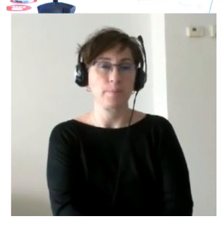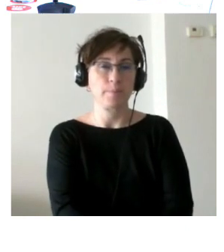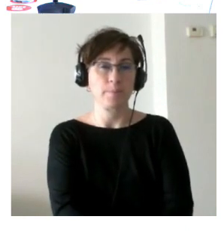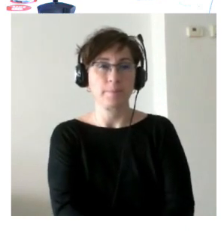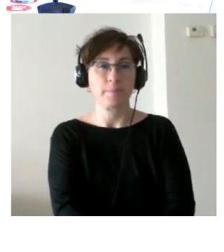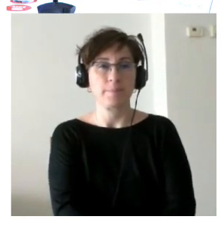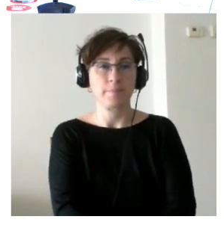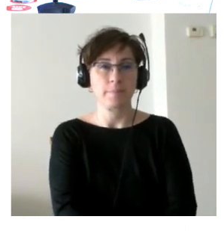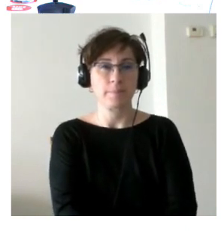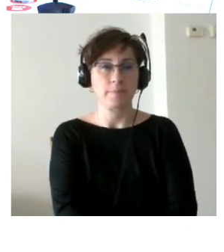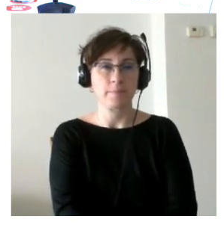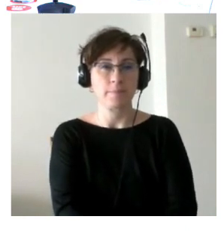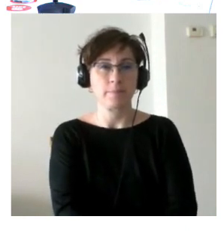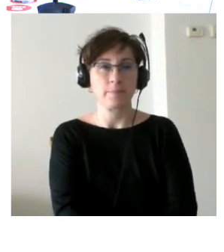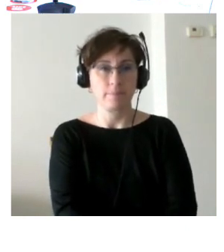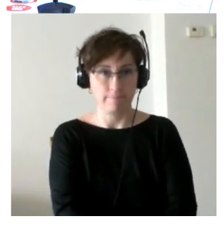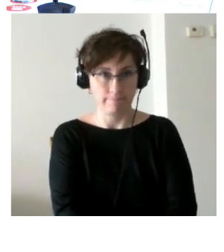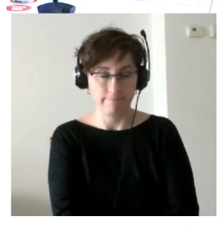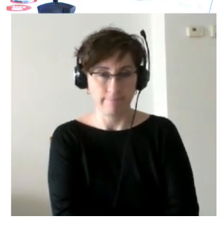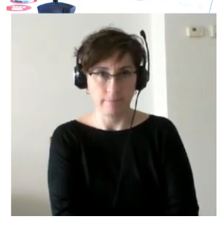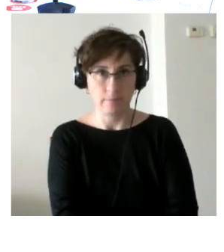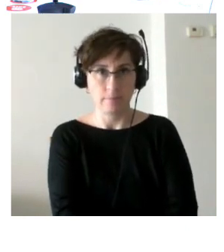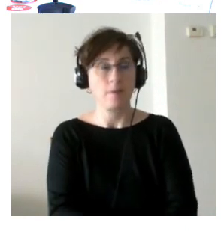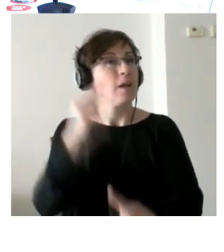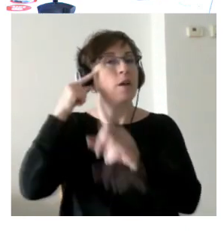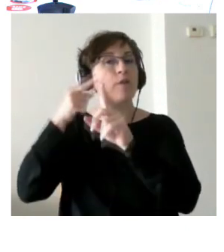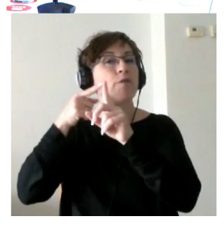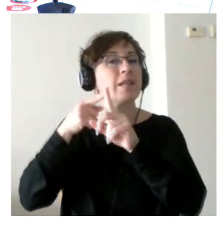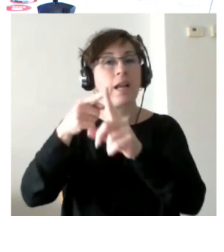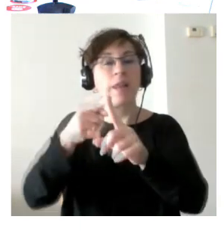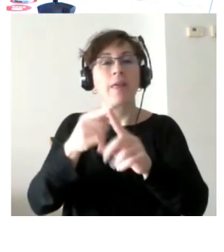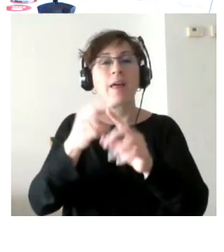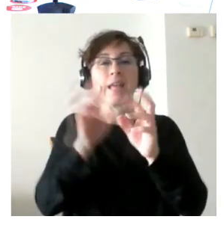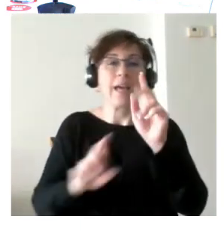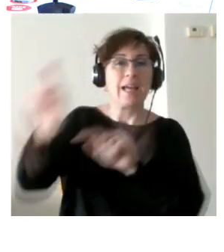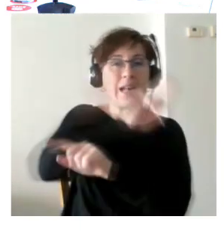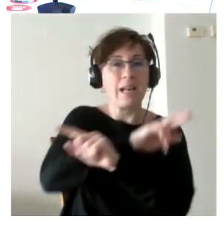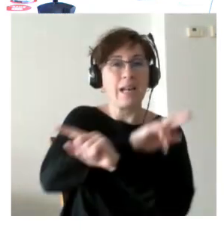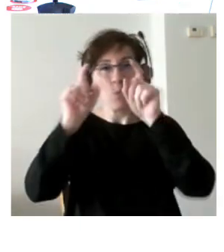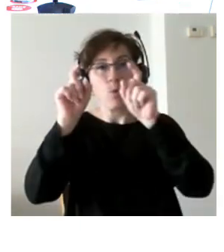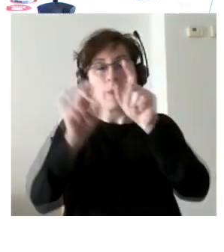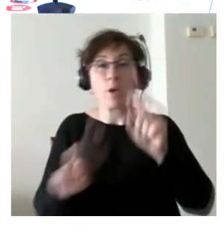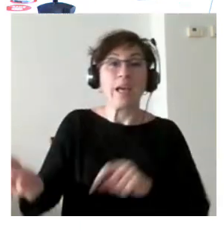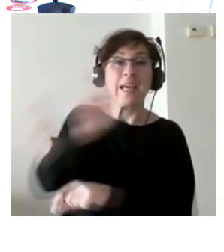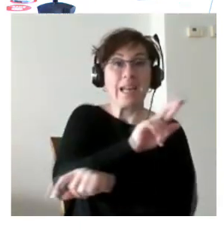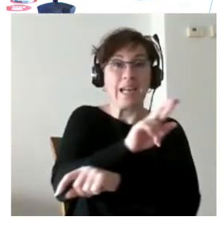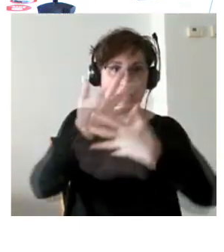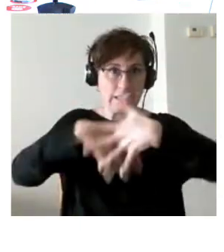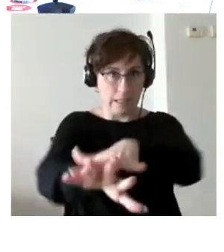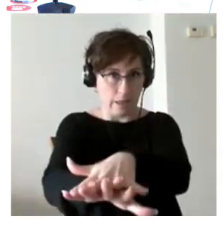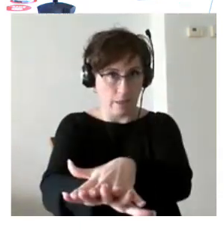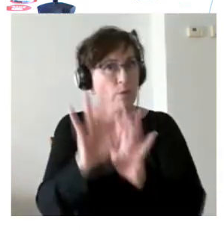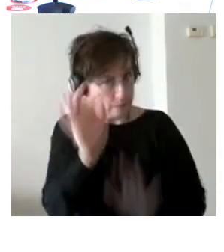sí que sabemos que la finalidad principal siempre va a ser la reeducación y la reinserción pero sí que es verdad que también se